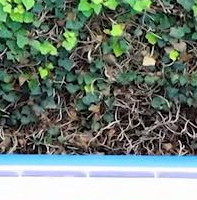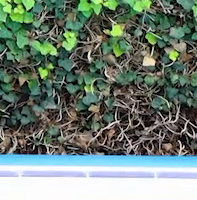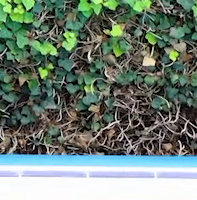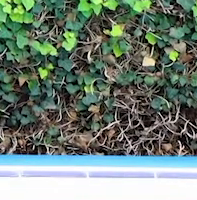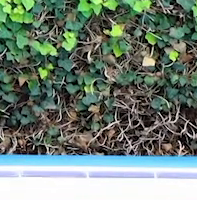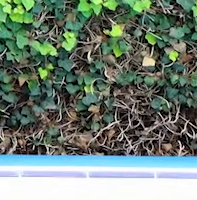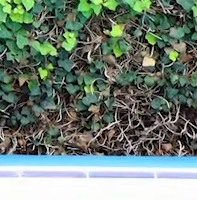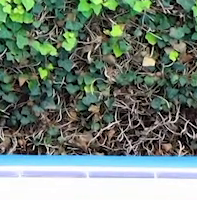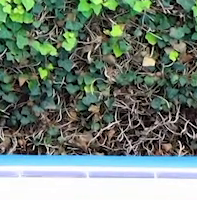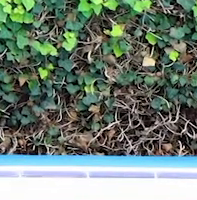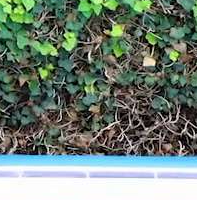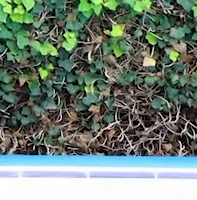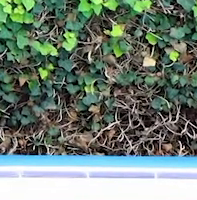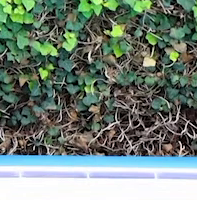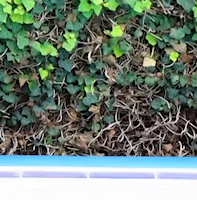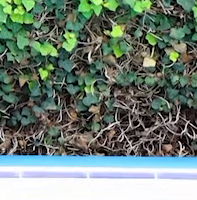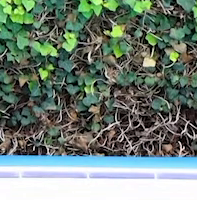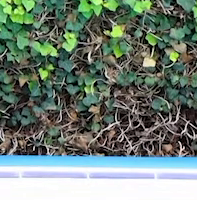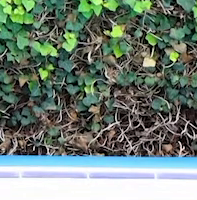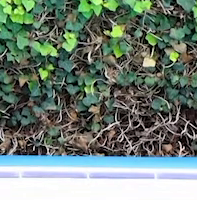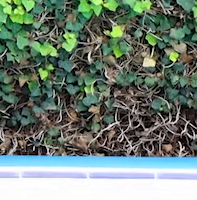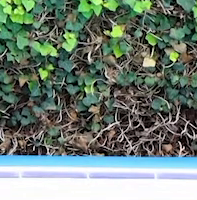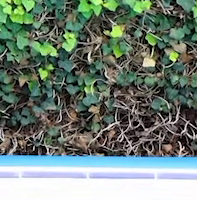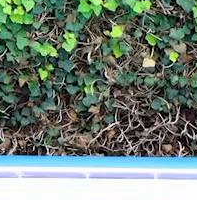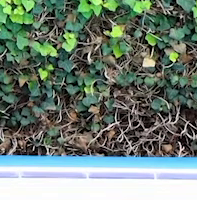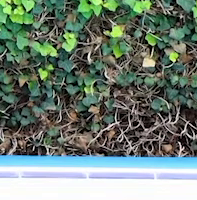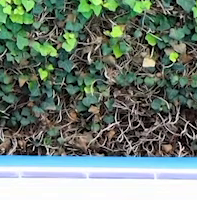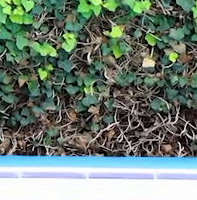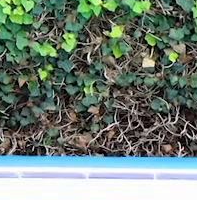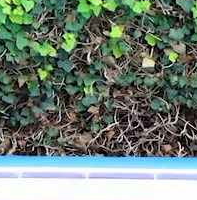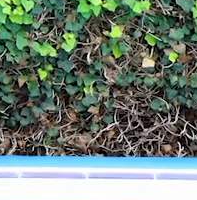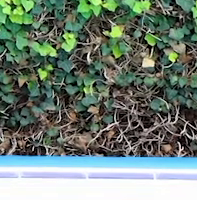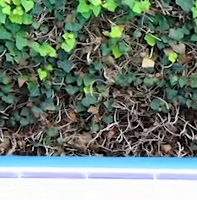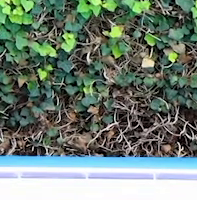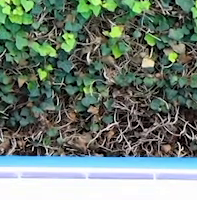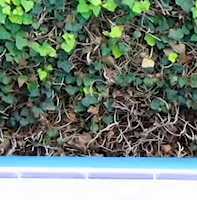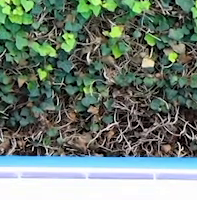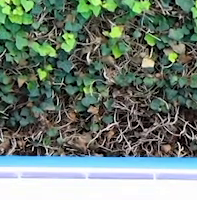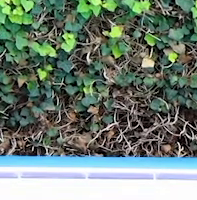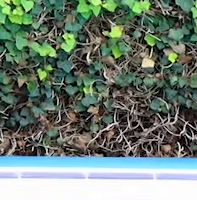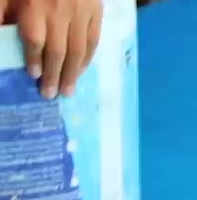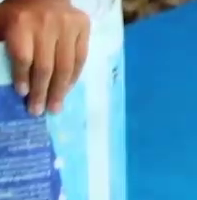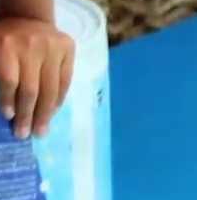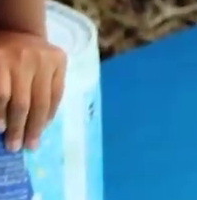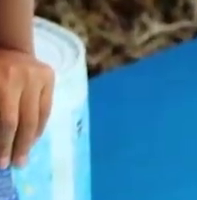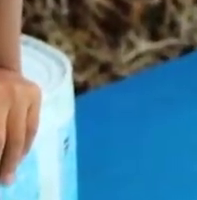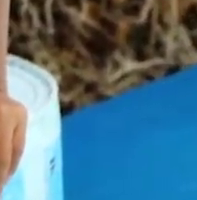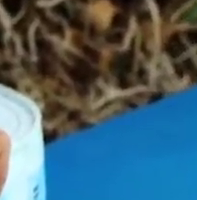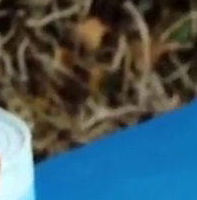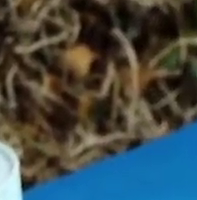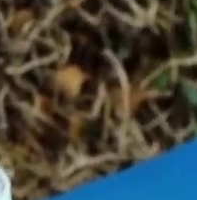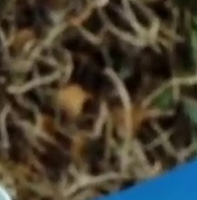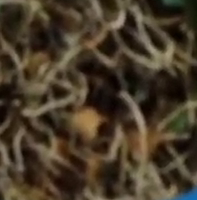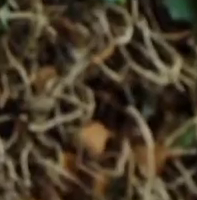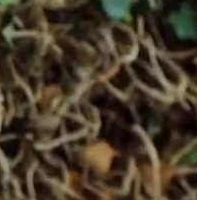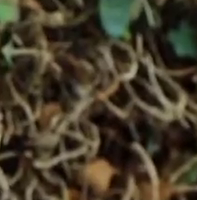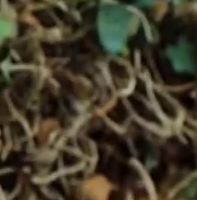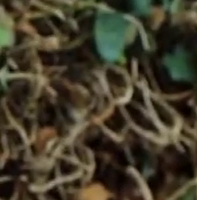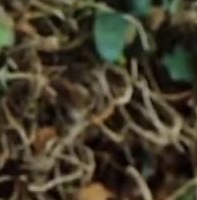haciendo fuerza con el abdomen. Bien. 10 segundos más. Respira.